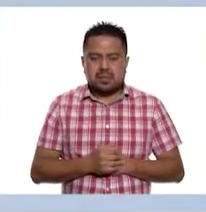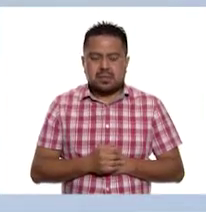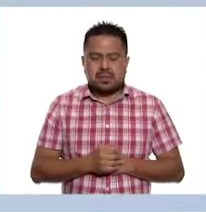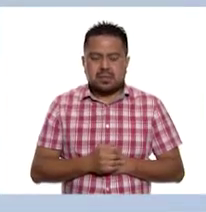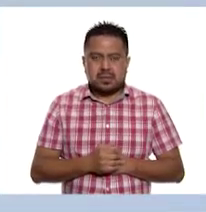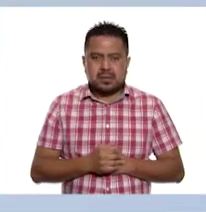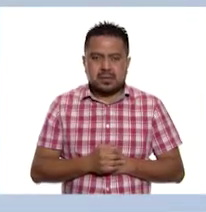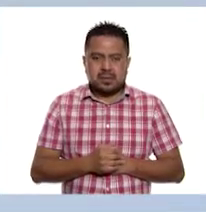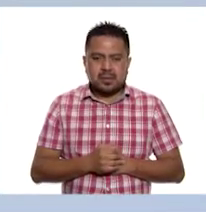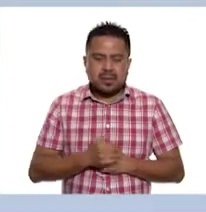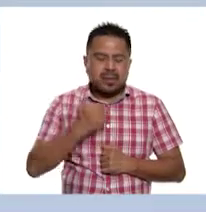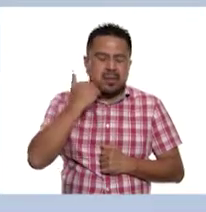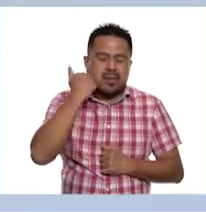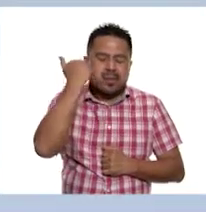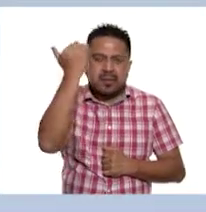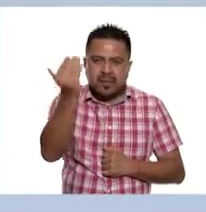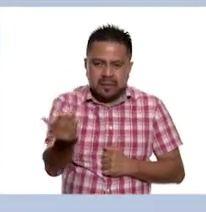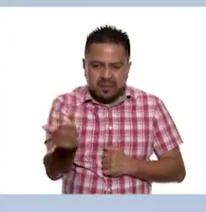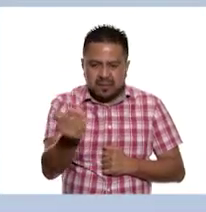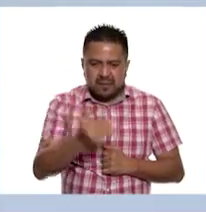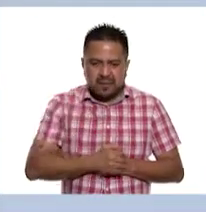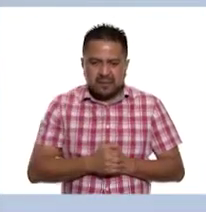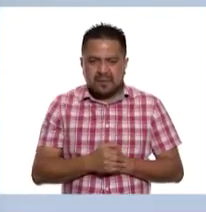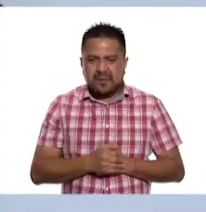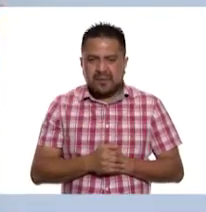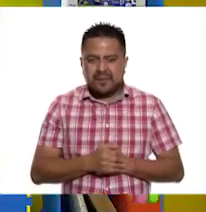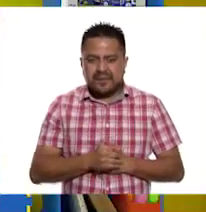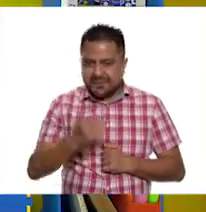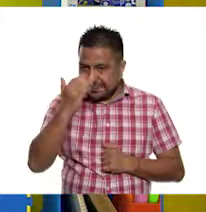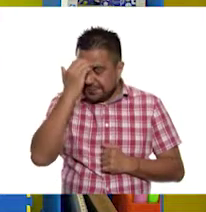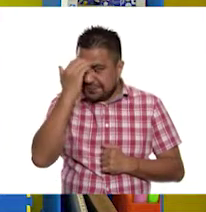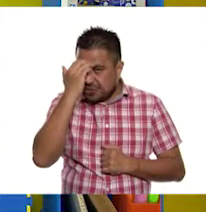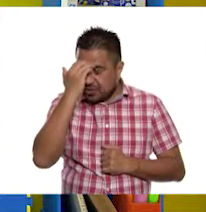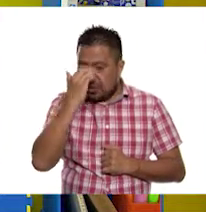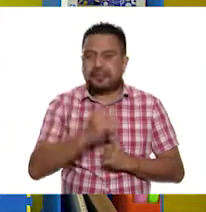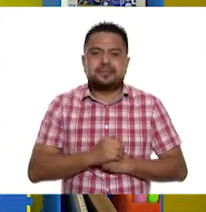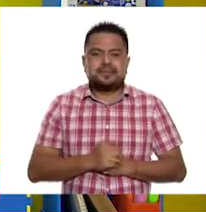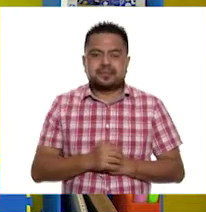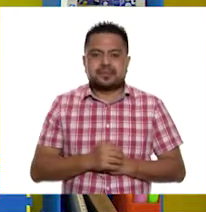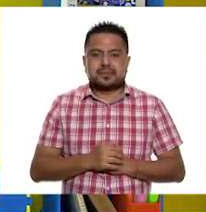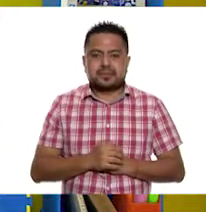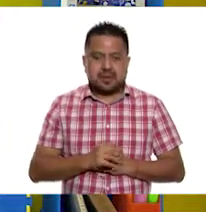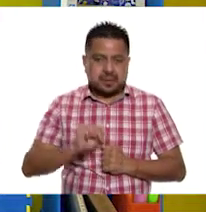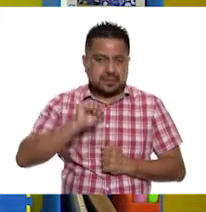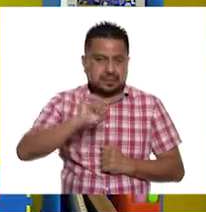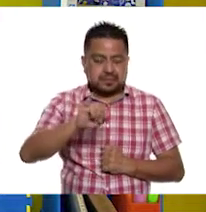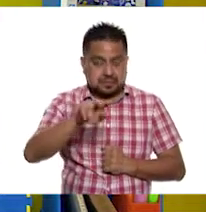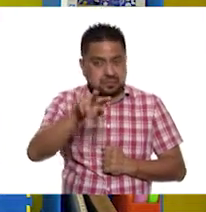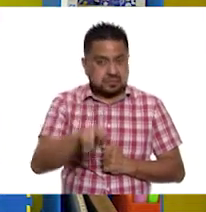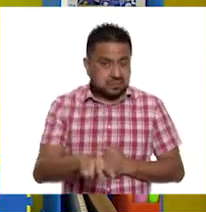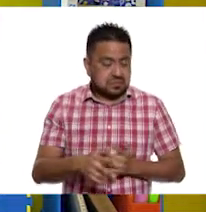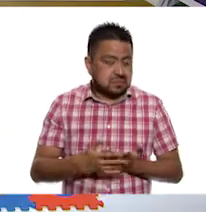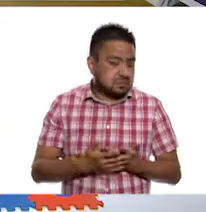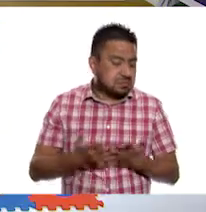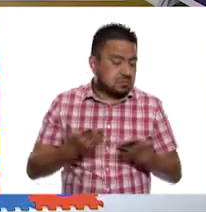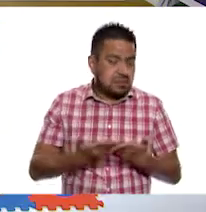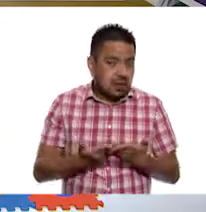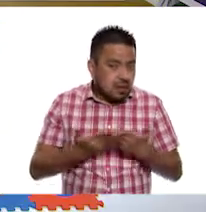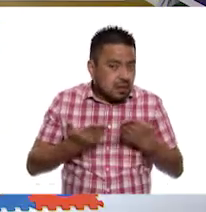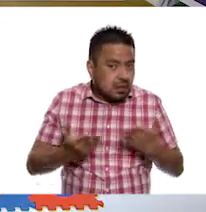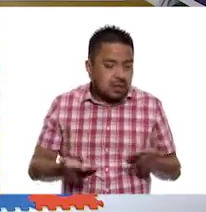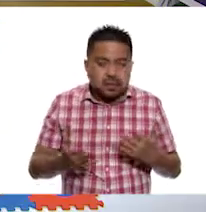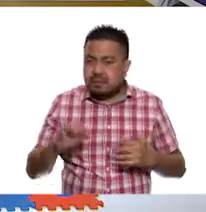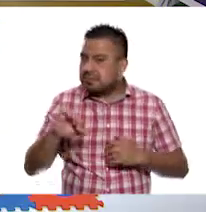Escuela. Quiero. Quiero. Conocer. Conocer. Ajá. Y entonces